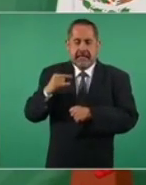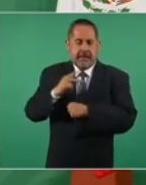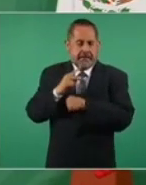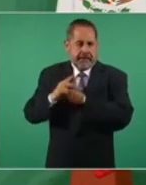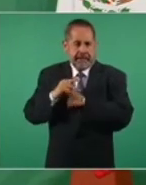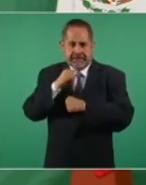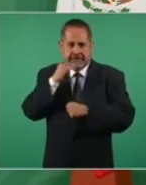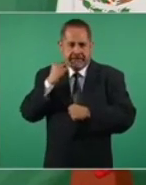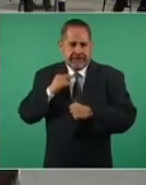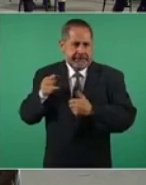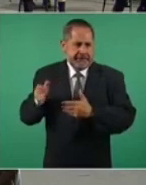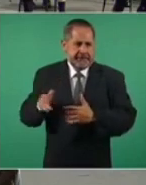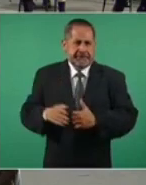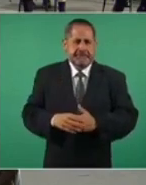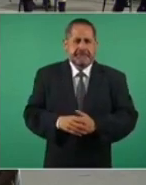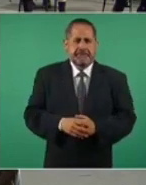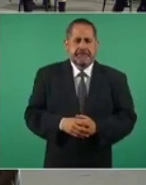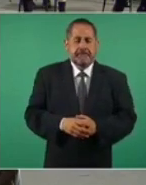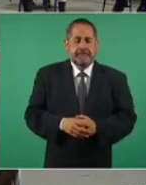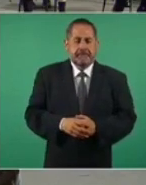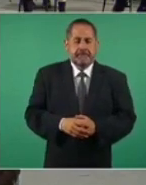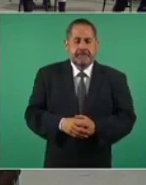el conservadismo